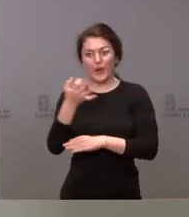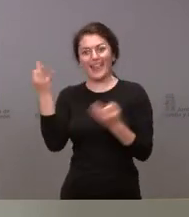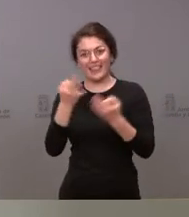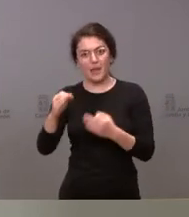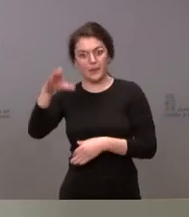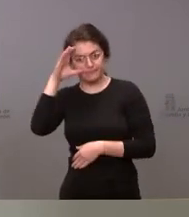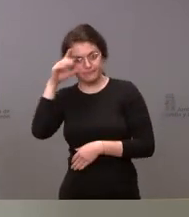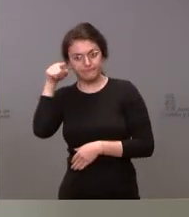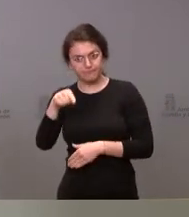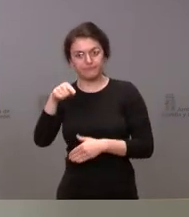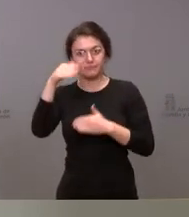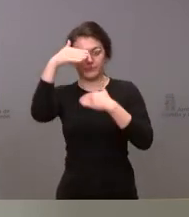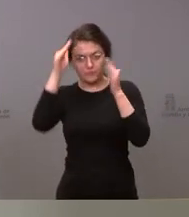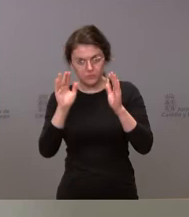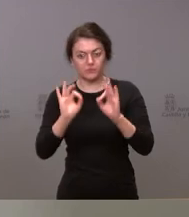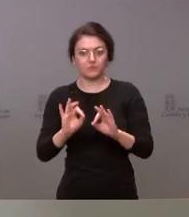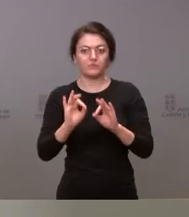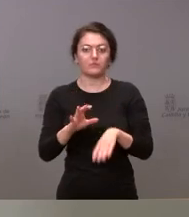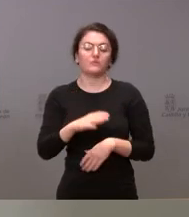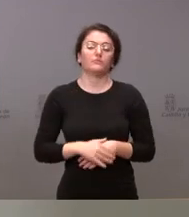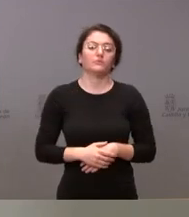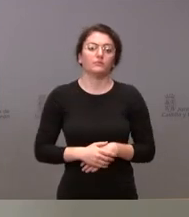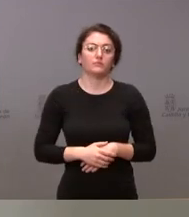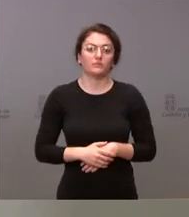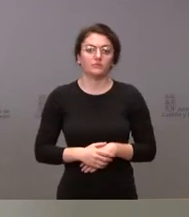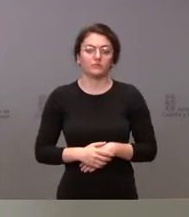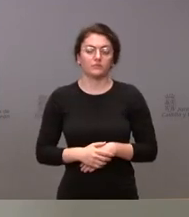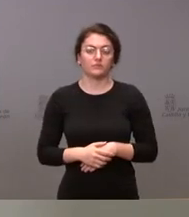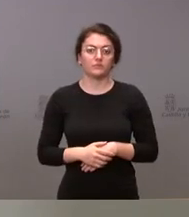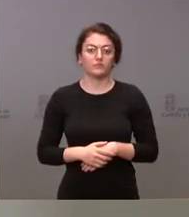con mucha preocupación las circunstancias que se derivan del mismo.